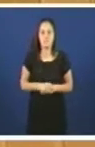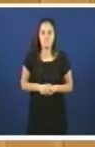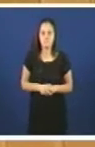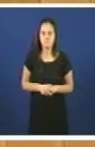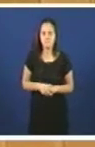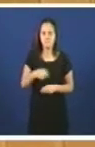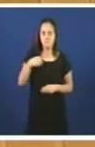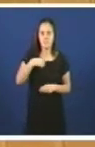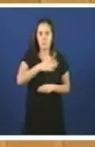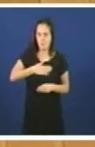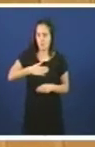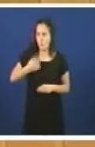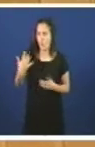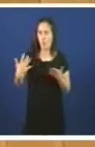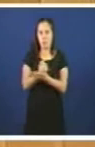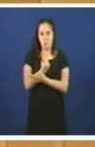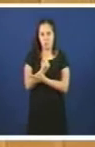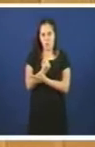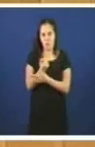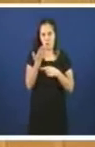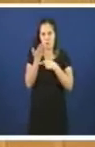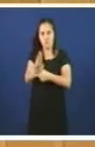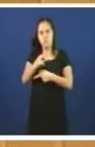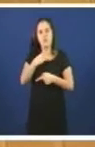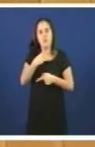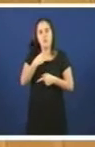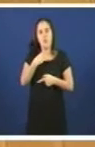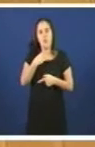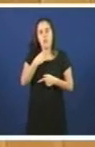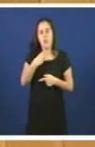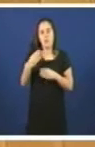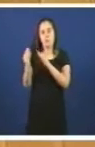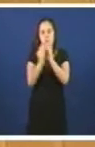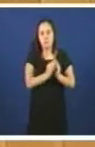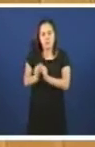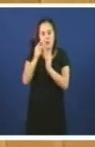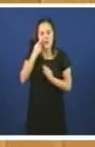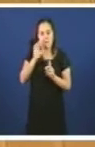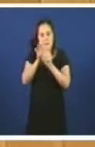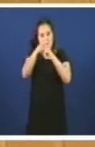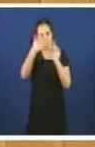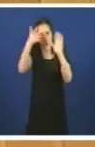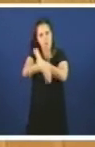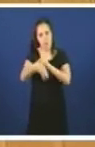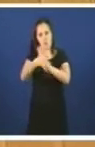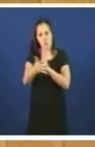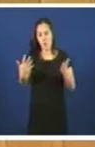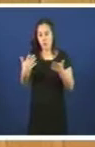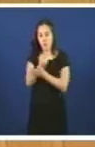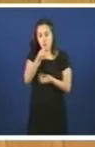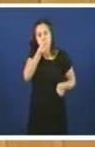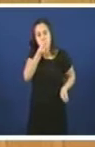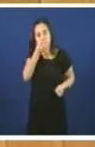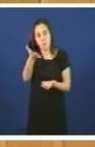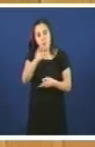esta visión se sa compartida por todos os voceiros dos grupos parlamentarios e permita contextualizar mellor todo o que se aserizo e o que sen dúbida